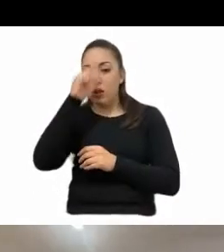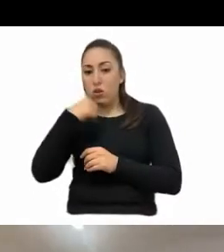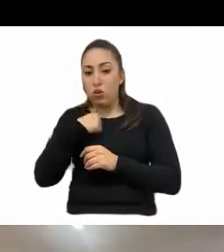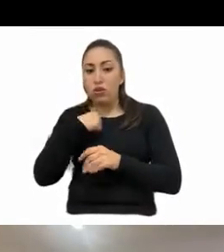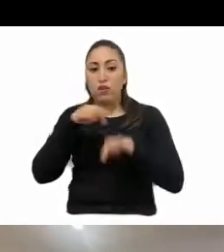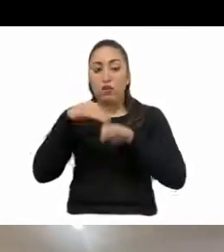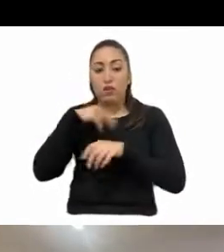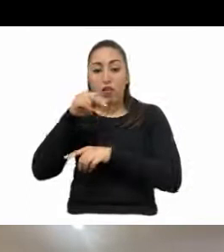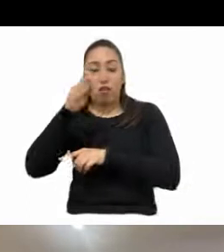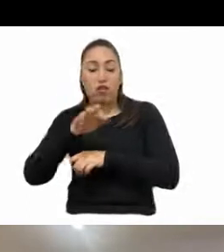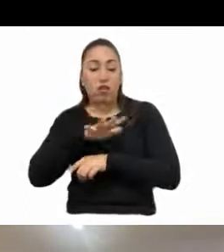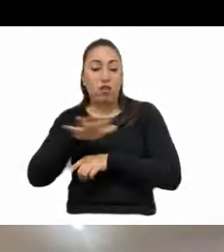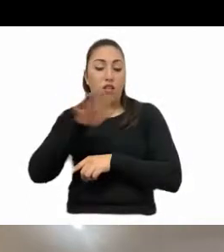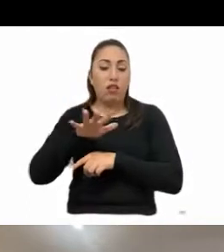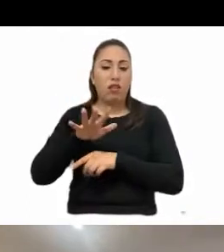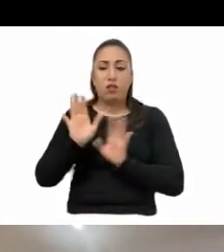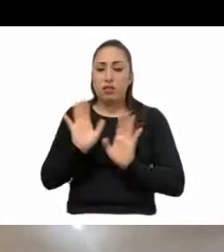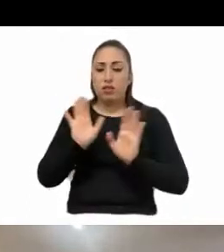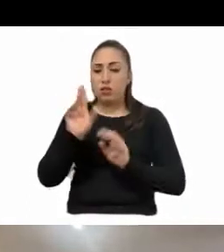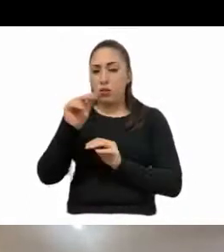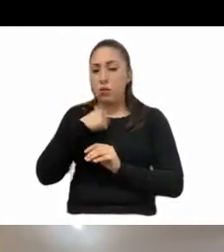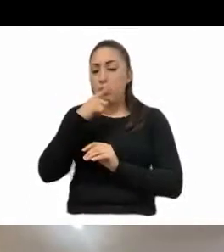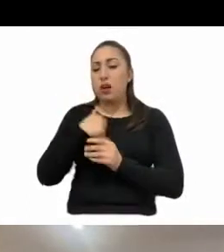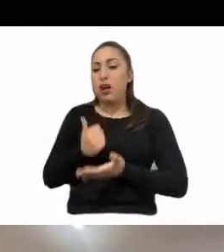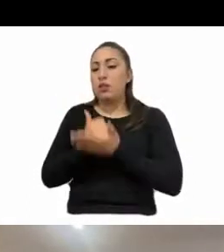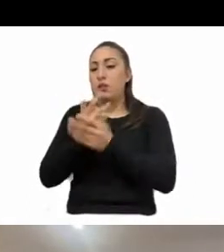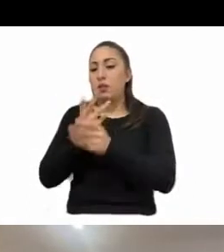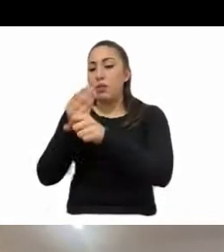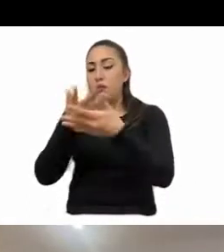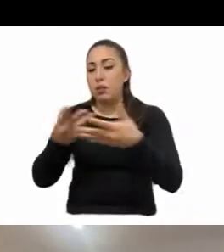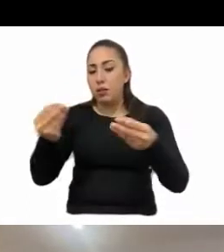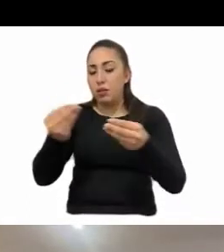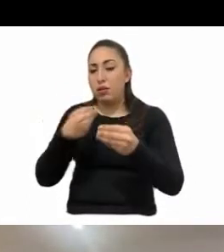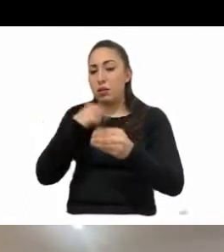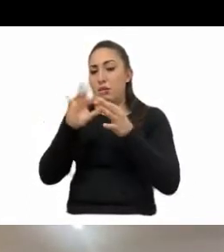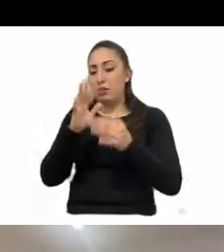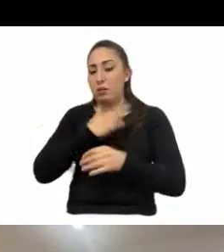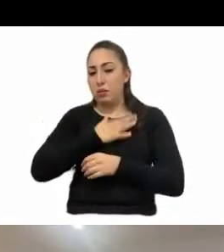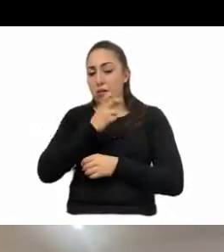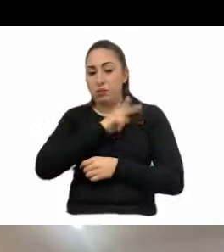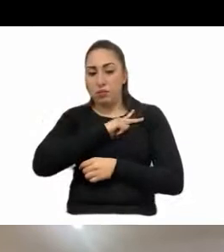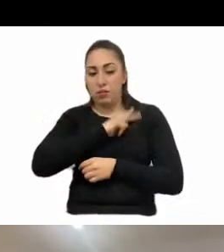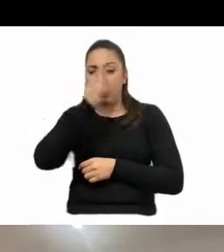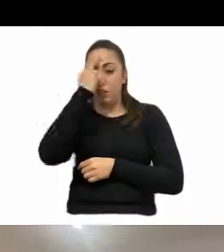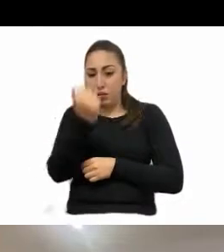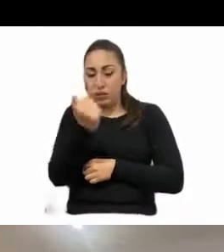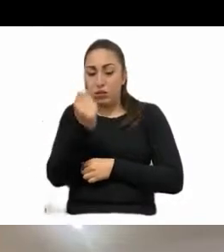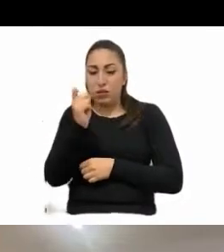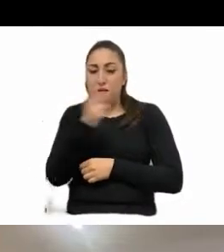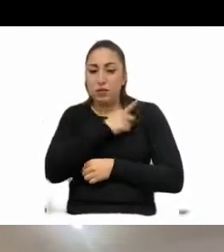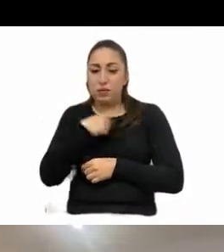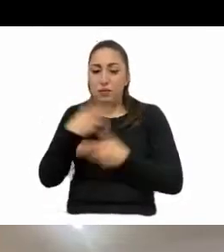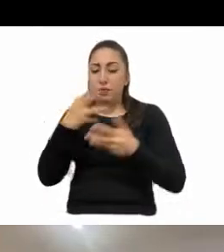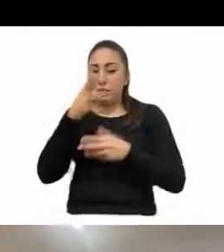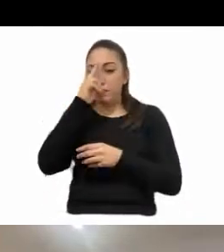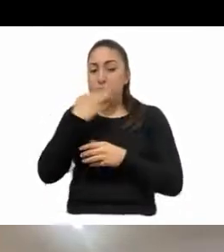quiero decirlo, somos una, somos un grupo parlamentario responsable, que lo que queremos es más bien tener leyes constitucionales